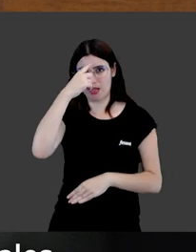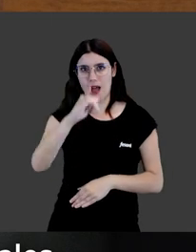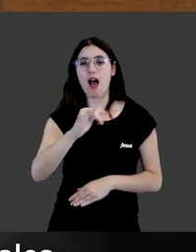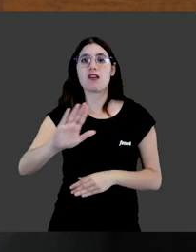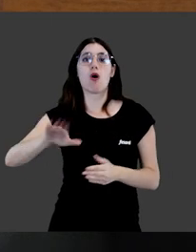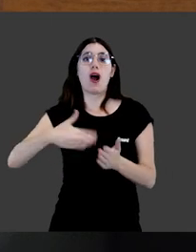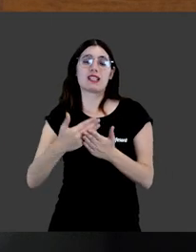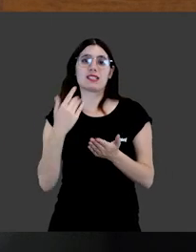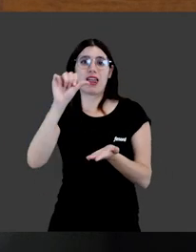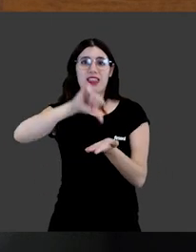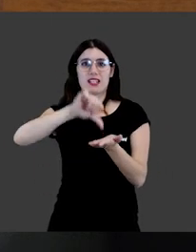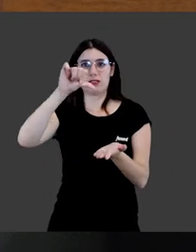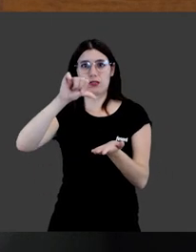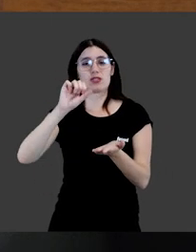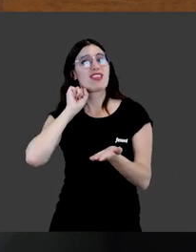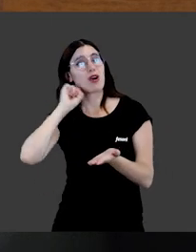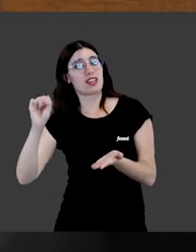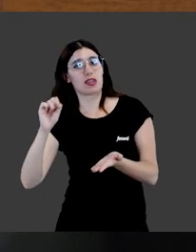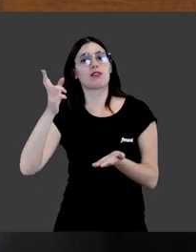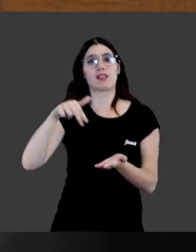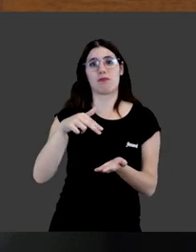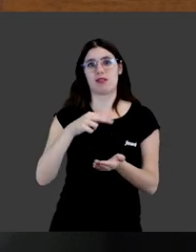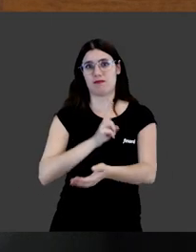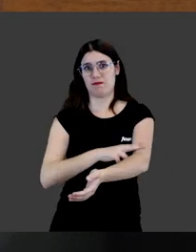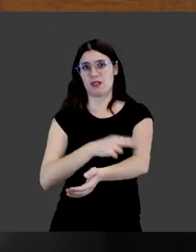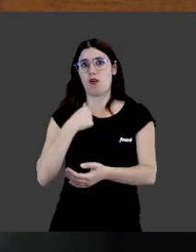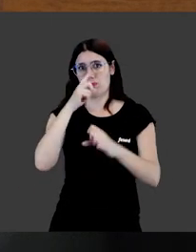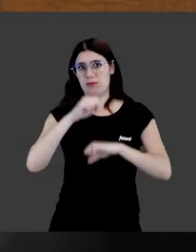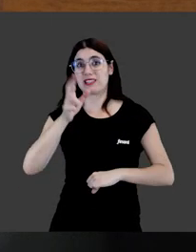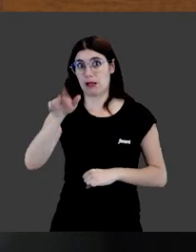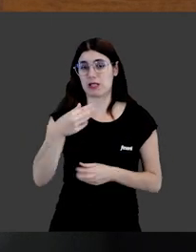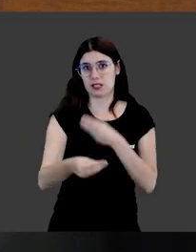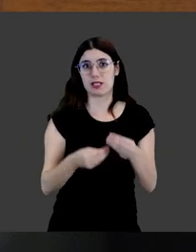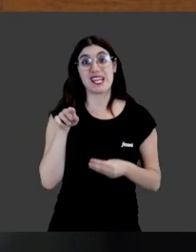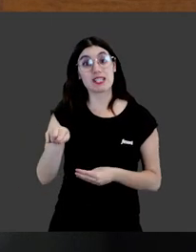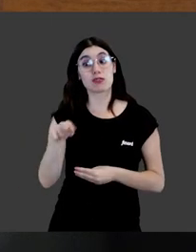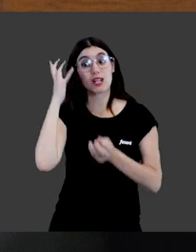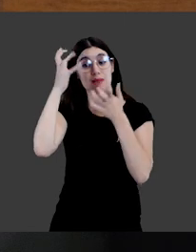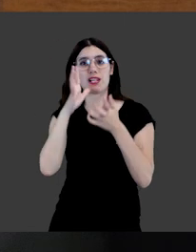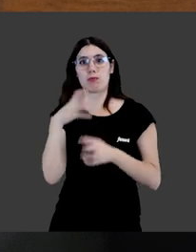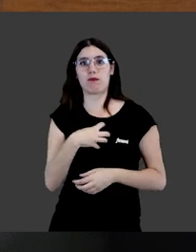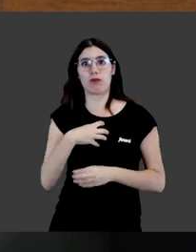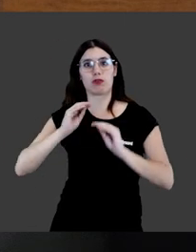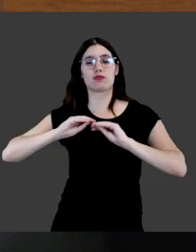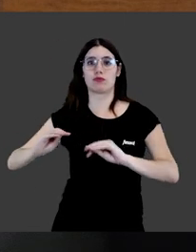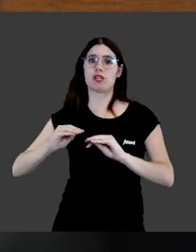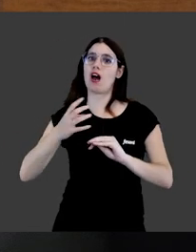enfermedades mentales o incluso también en centros de drogadicción y en centros de mayores. En estos casos yo creo que estos animales, por la función que cumplen,